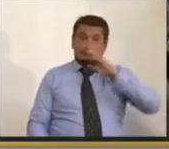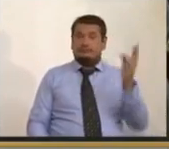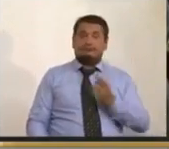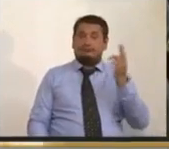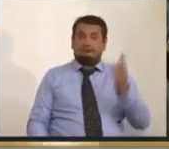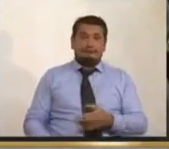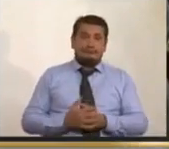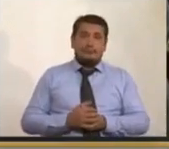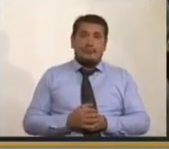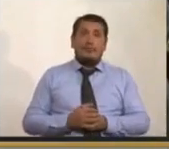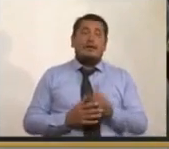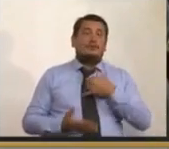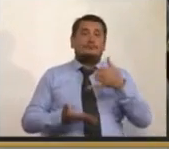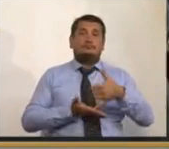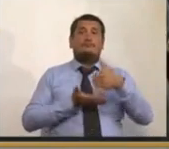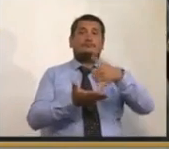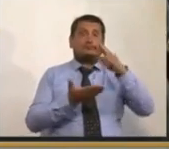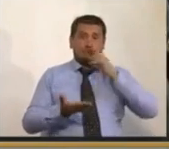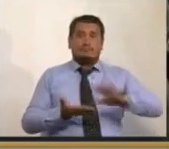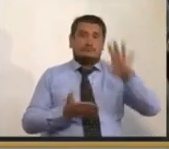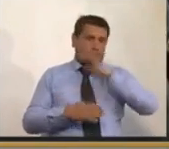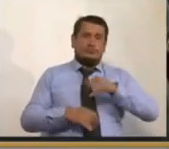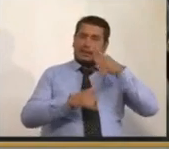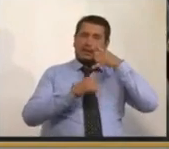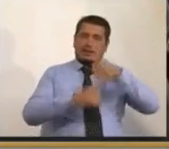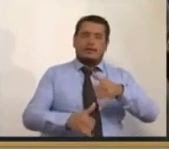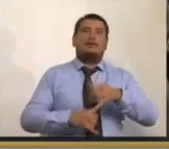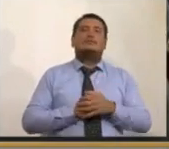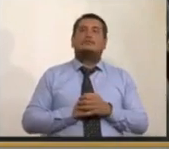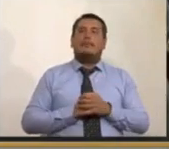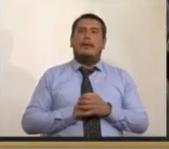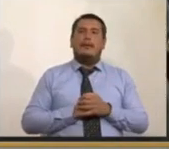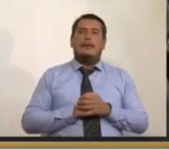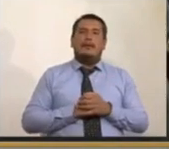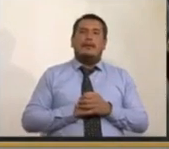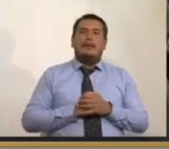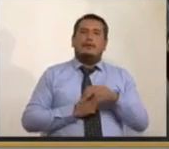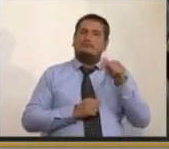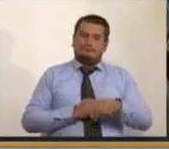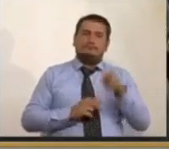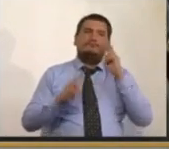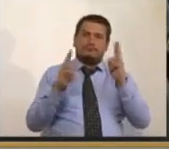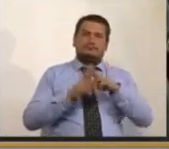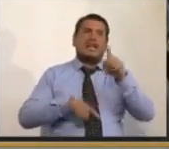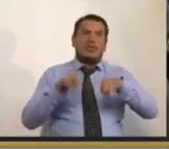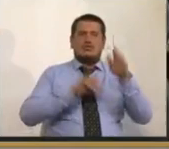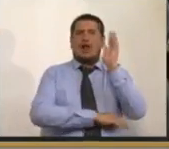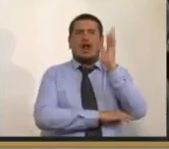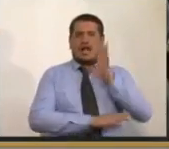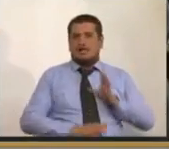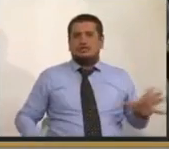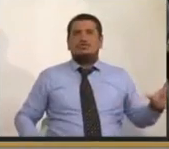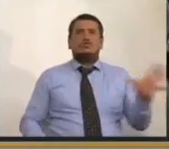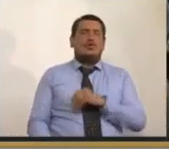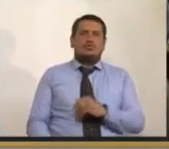varias veces Premio Nacional de Ingeniería de Cálculo. Aquí lo conocieron parlamentarios de todos los partidos.